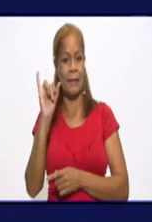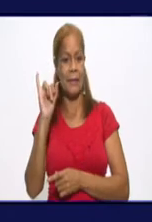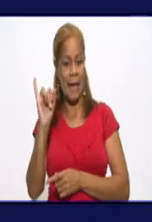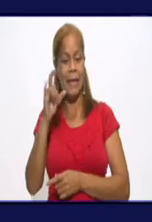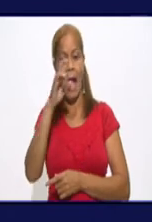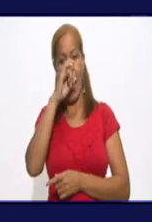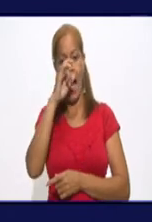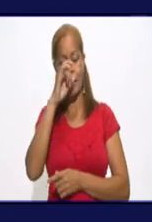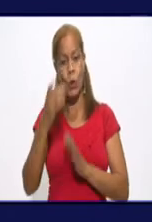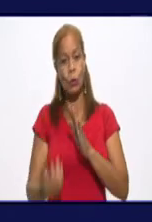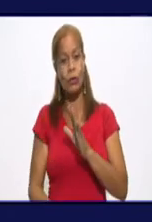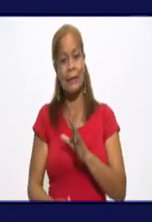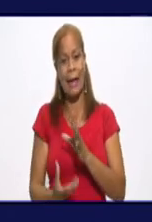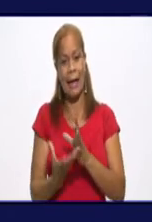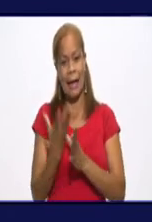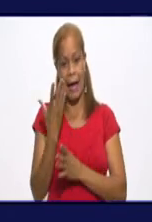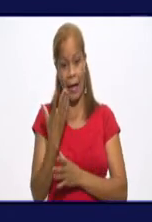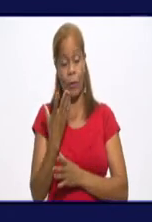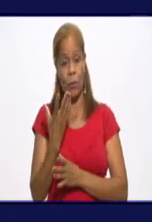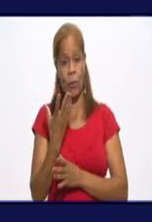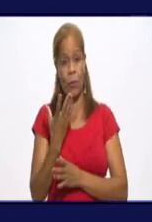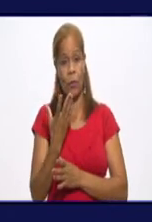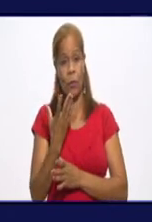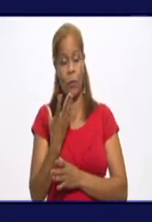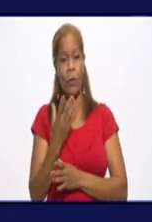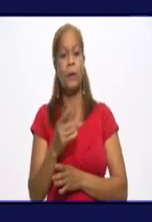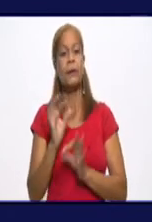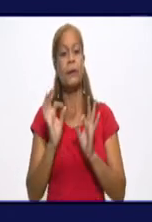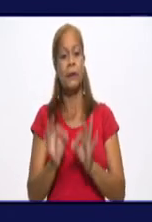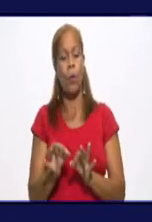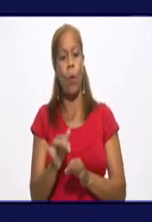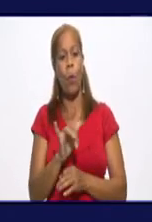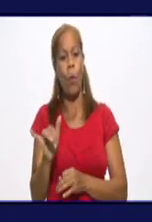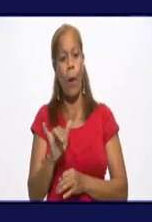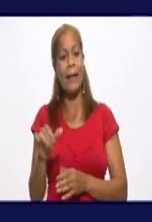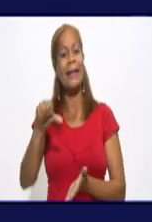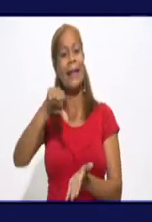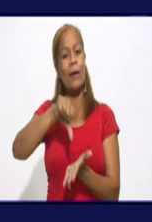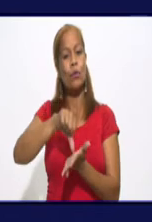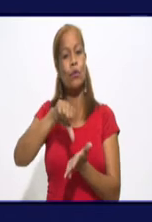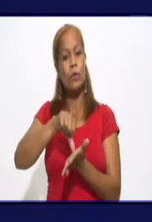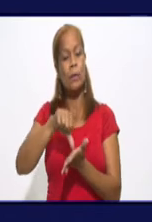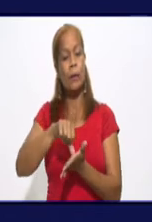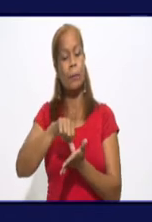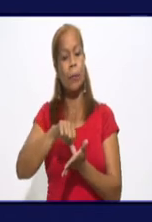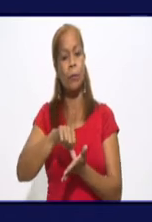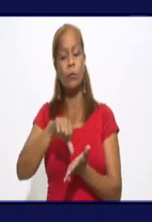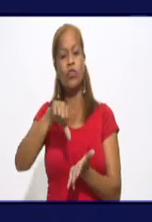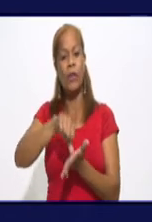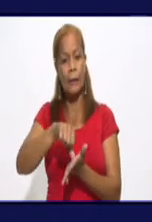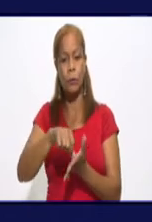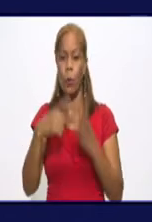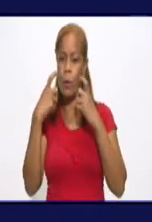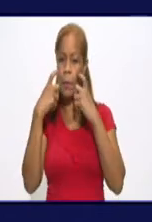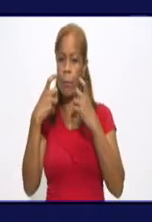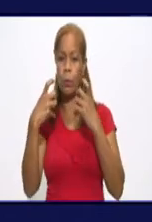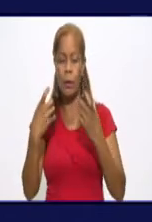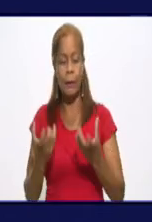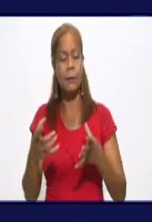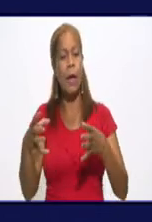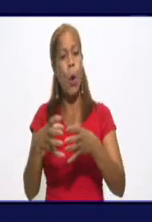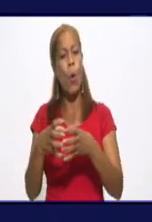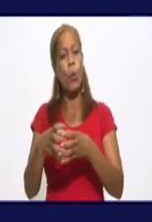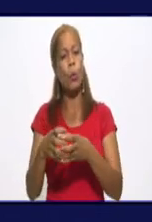que sin dudas es un colectivo, un centro símbolo de nuestra provincia, un colectivo